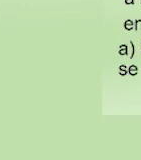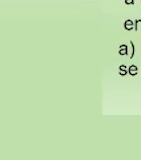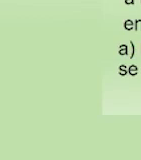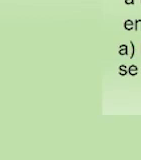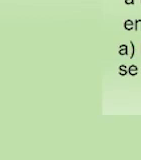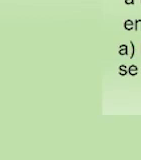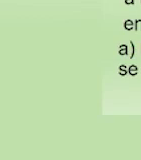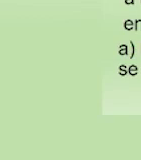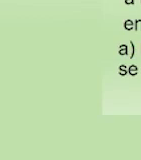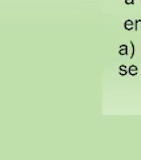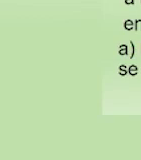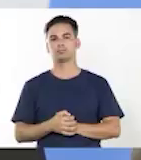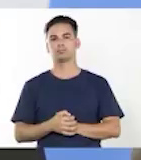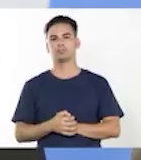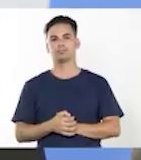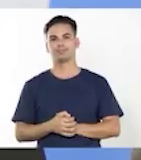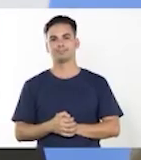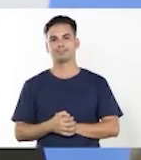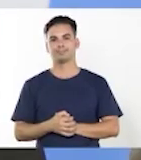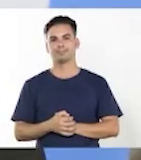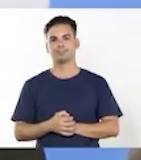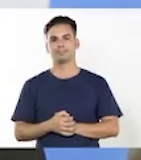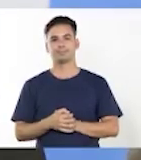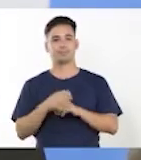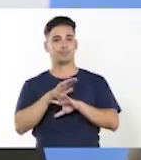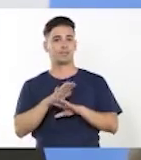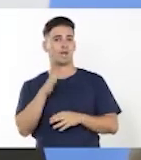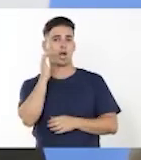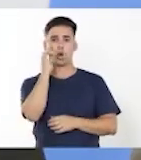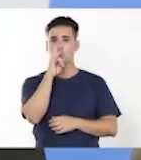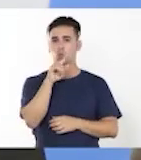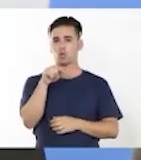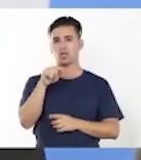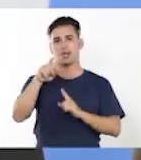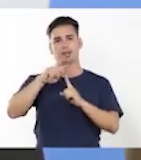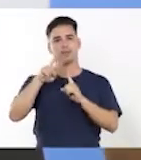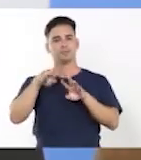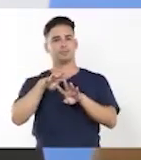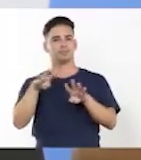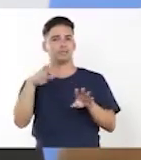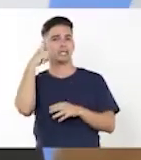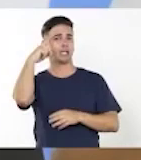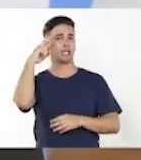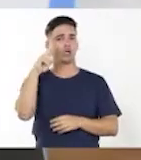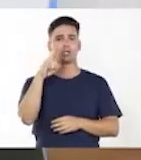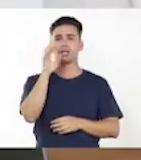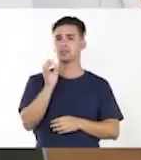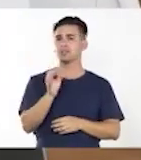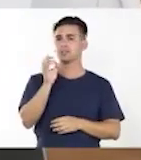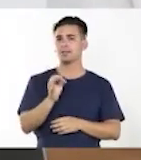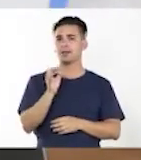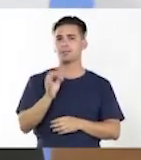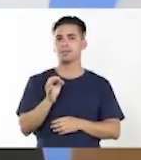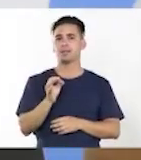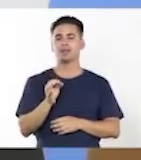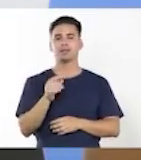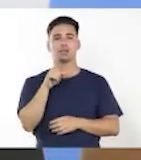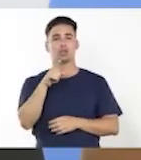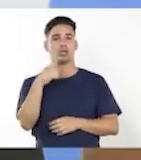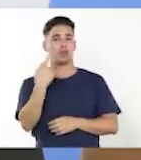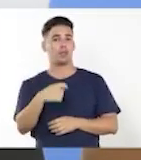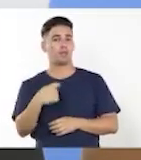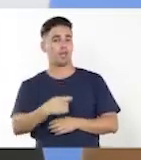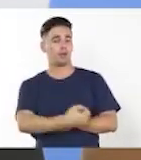Música Estoy concluyendo este encuentro recordándoles siempre el